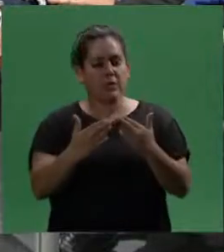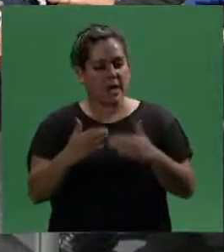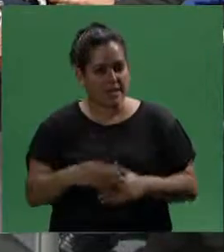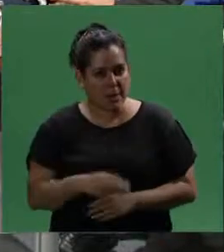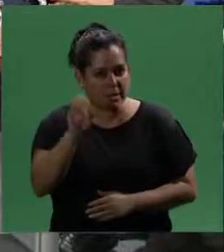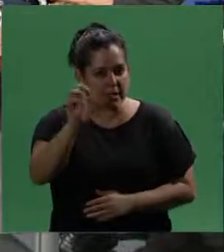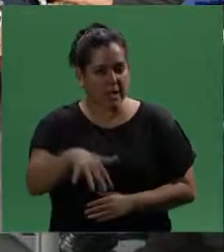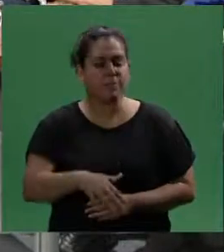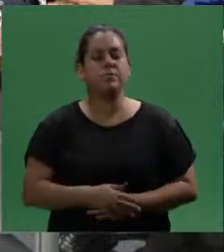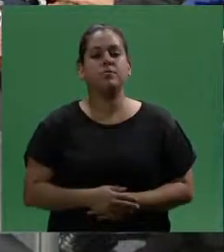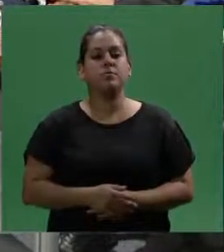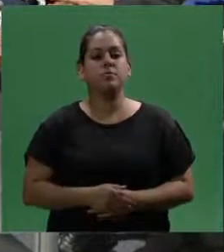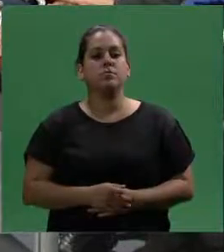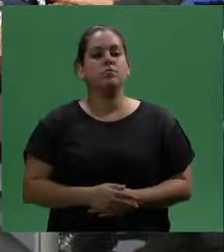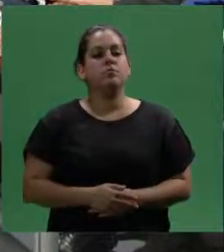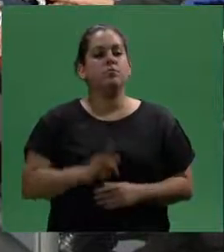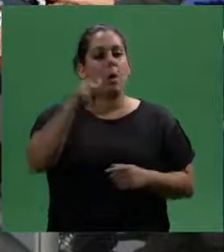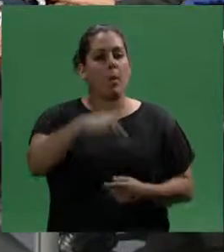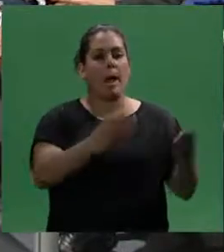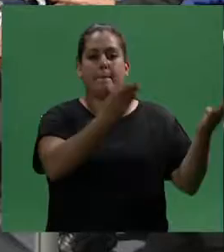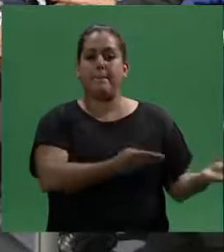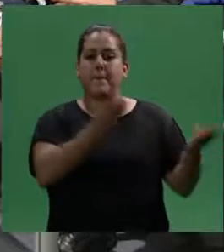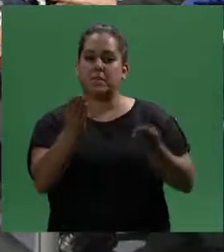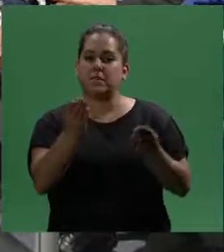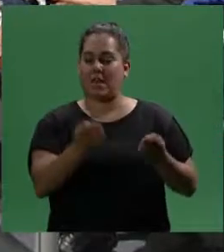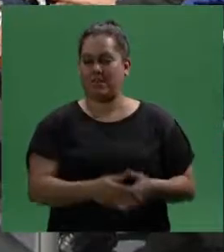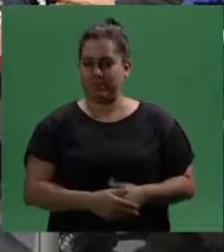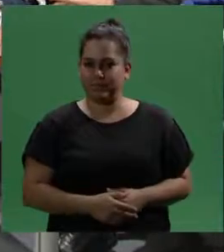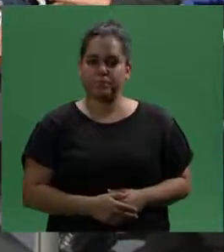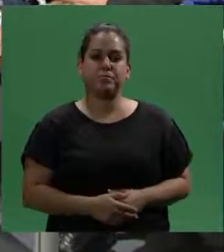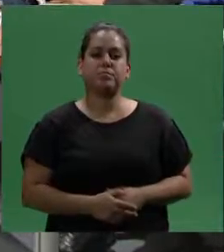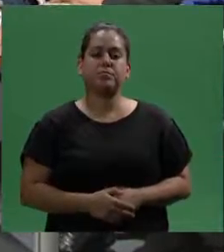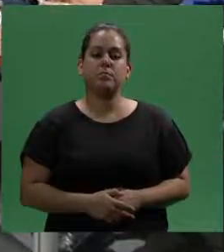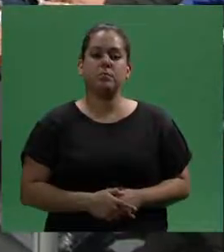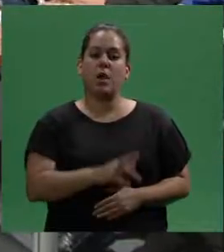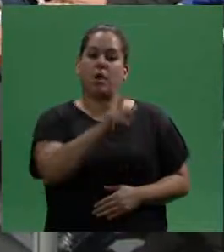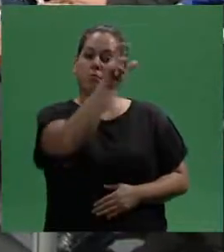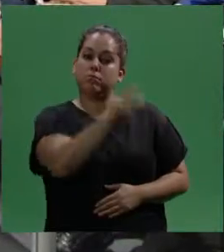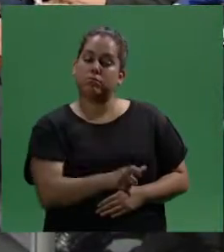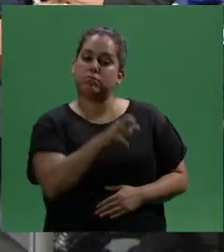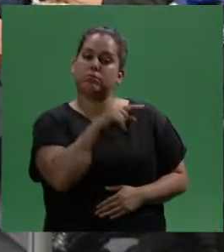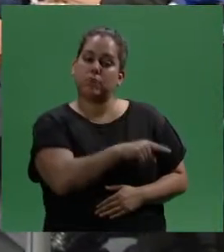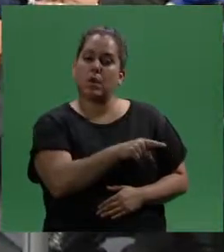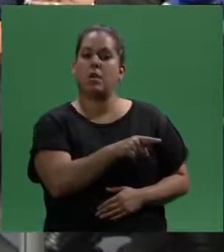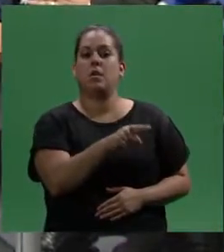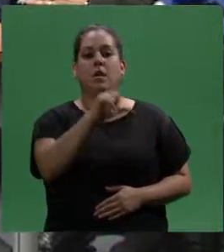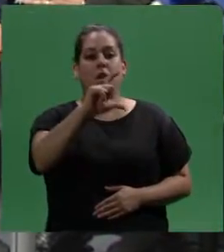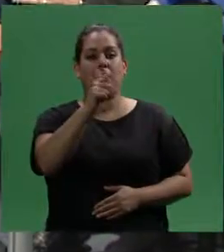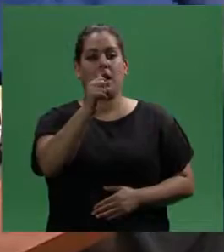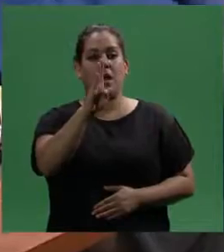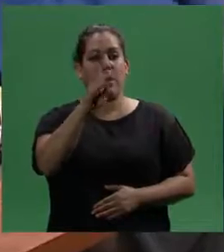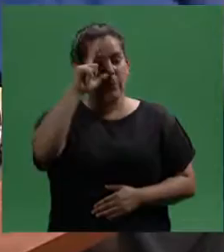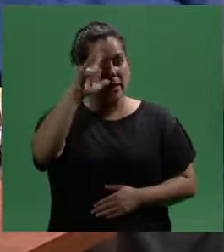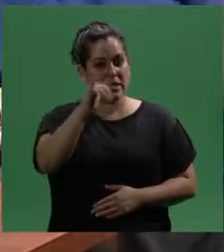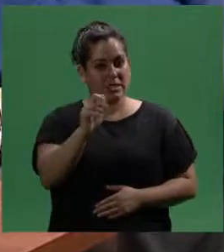Muchas gracias. tal? Bueno, y voy a pasar a presentar a los invitados del día. Bueno, por un lado tenemos a Juliana